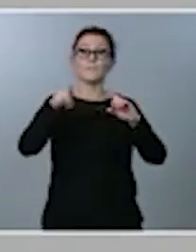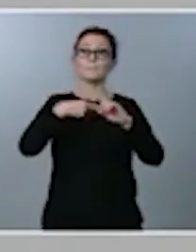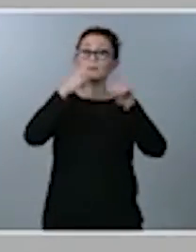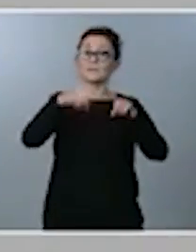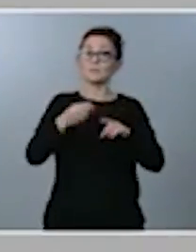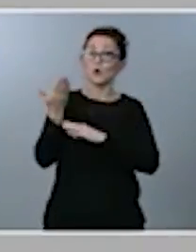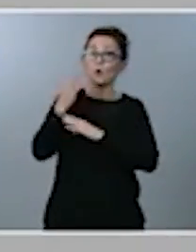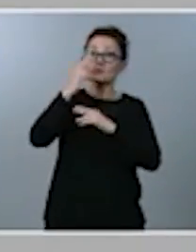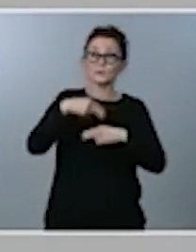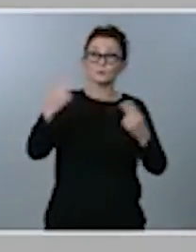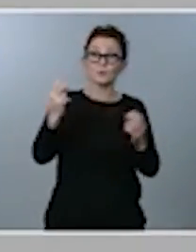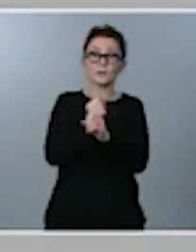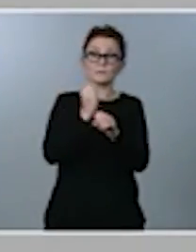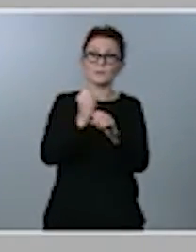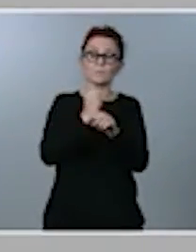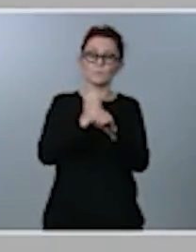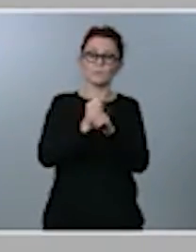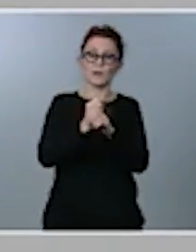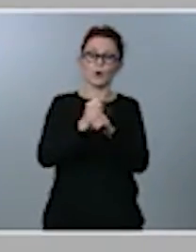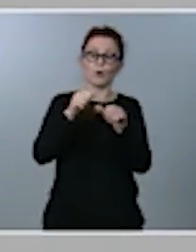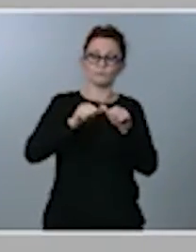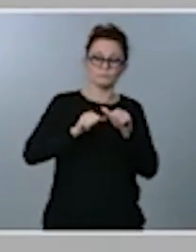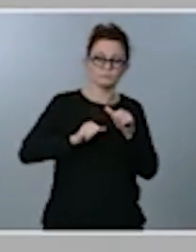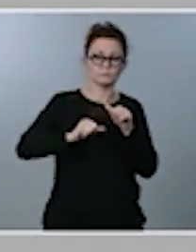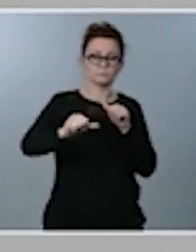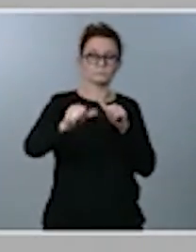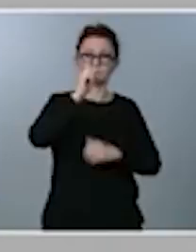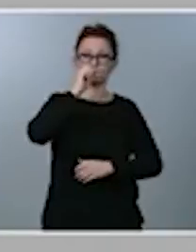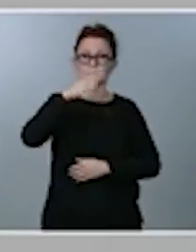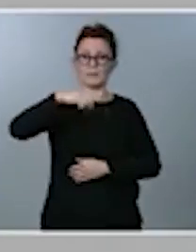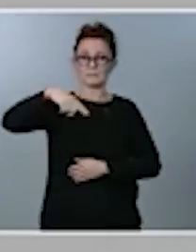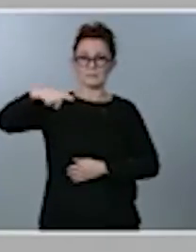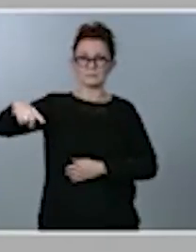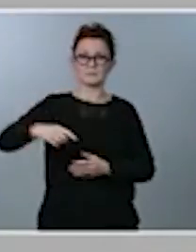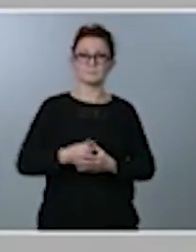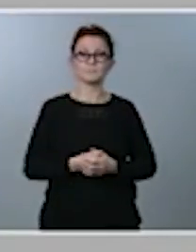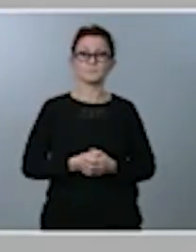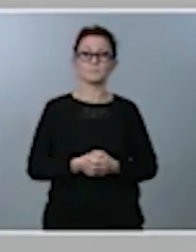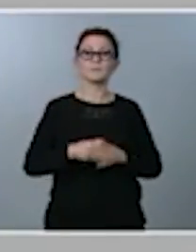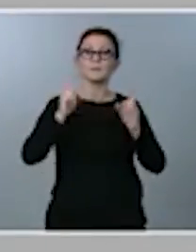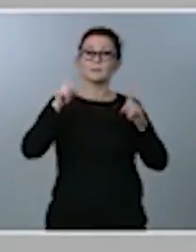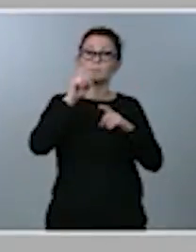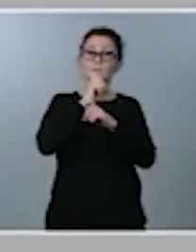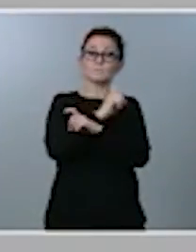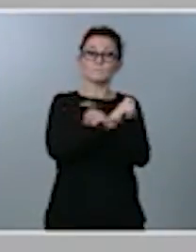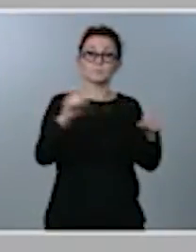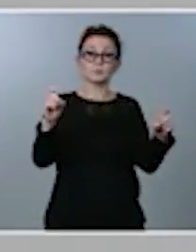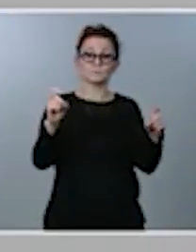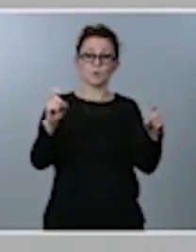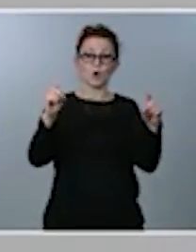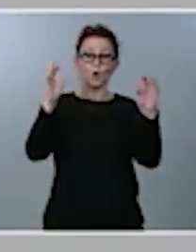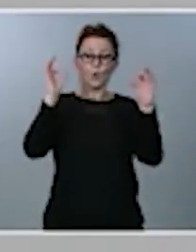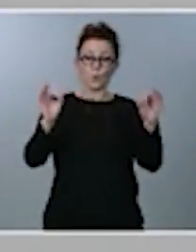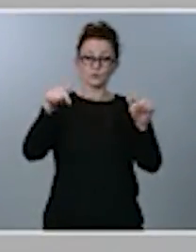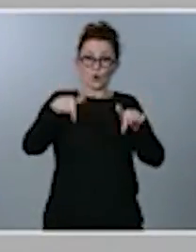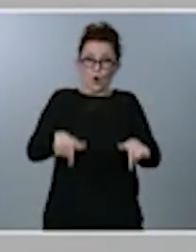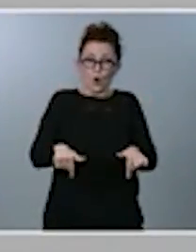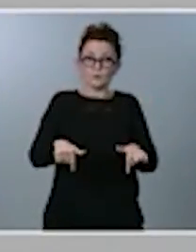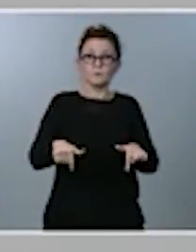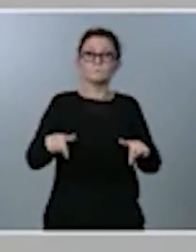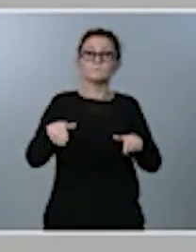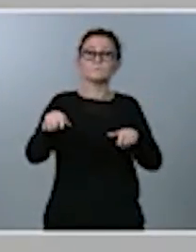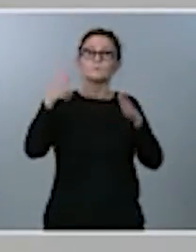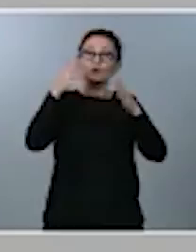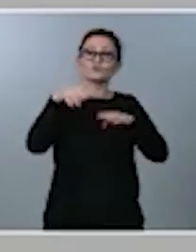que se irán desarrollando a lo largo de los próximos meses. Tengo que anunciarles, además, que justo en el día de hoy el propio Consejo de Ministros ya